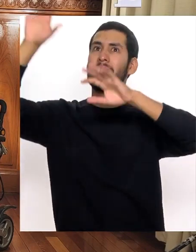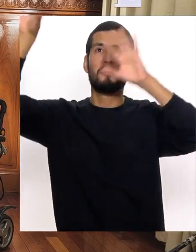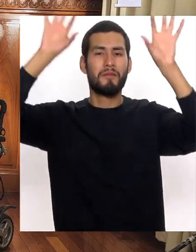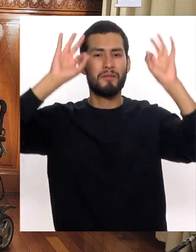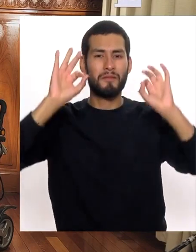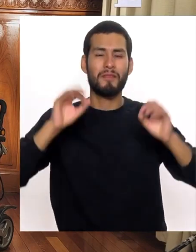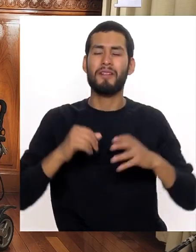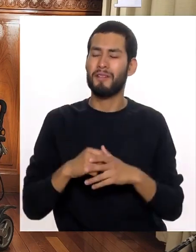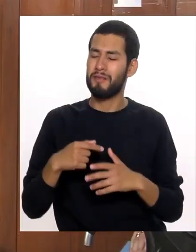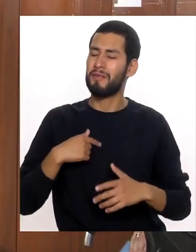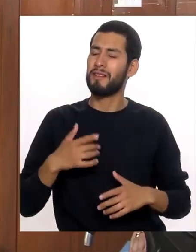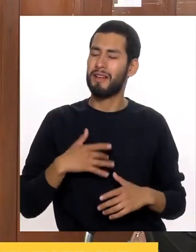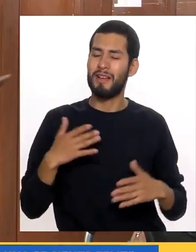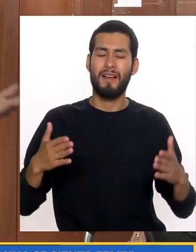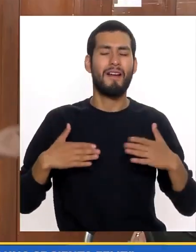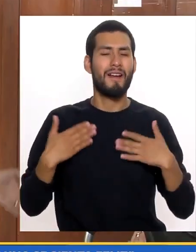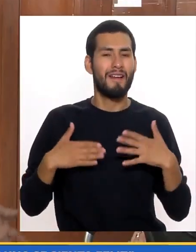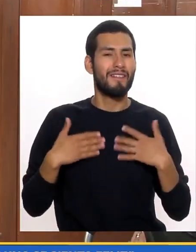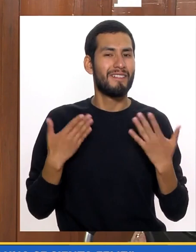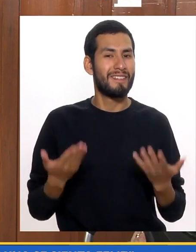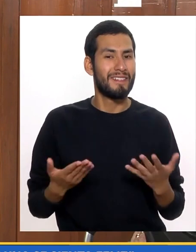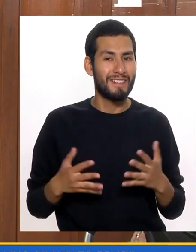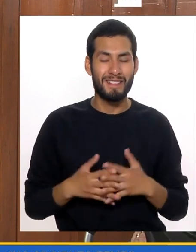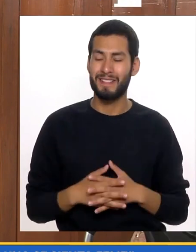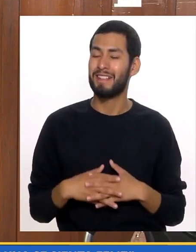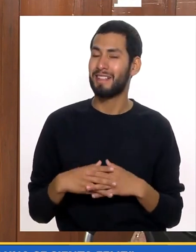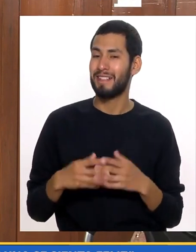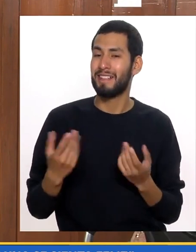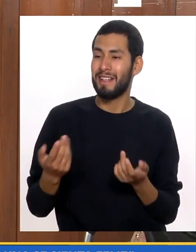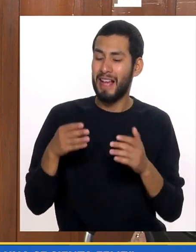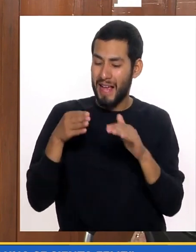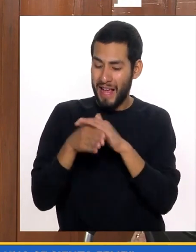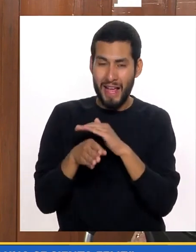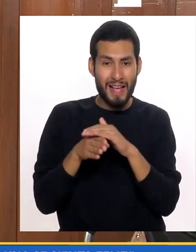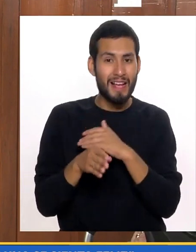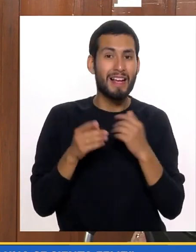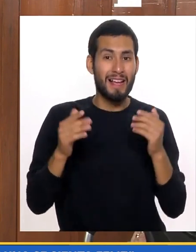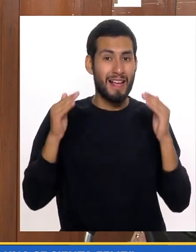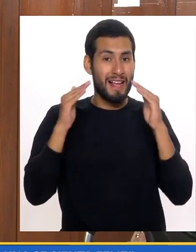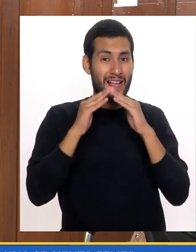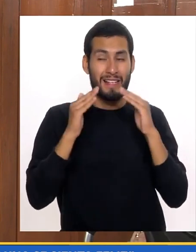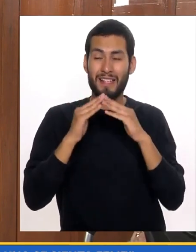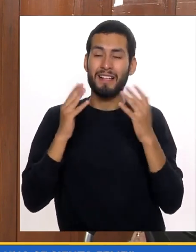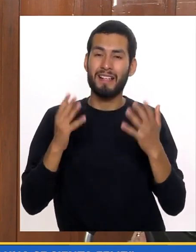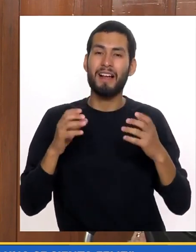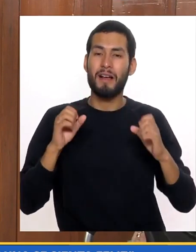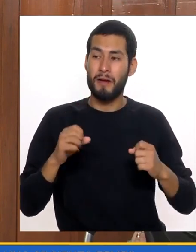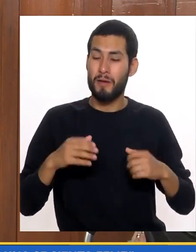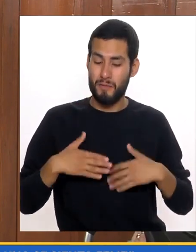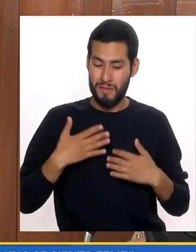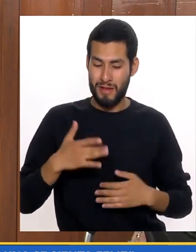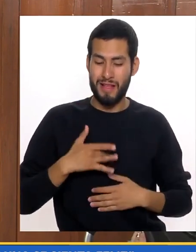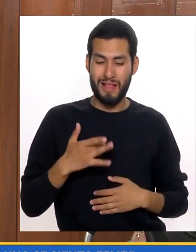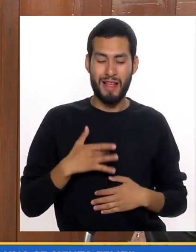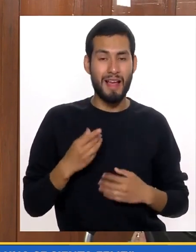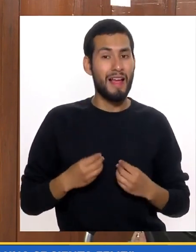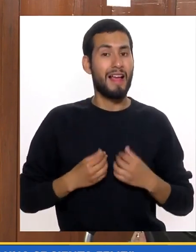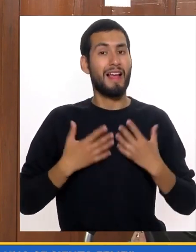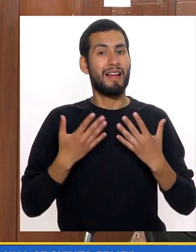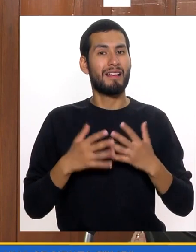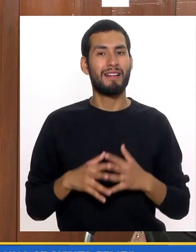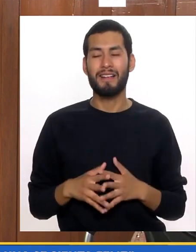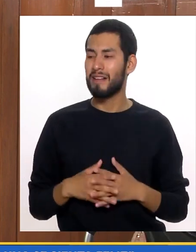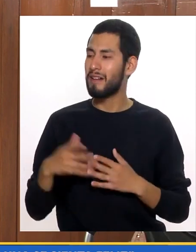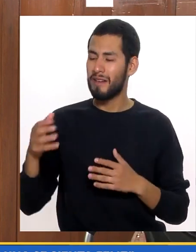alcanzar A todo Y me siento feliz ¿No? ¿Sabes de qué? Mira como la accesibilidad En la misma casa Hace que uno se